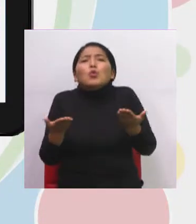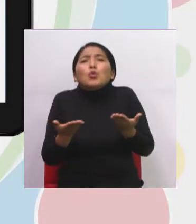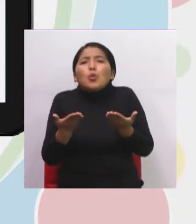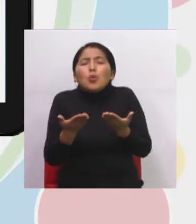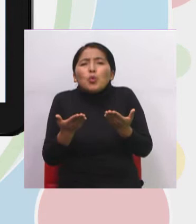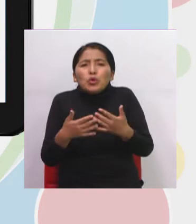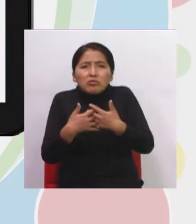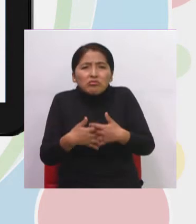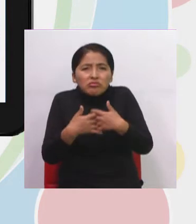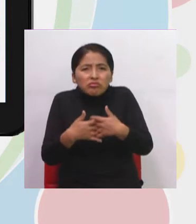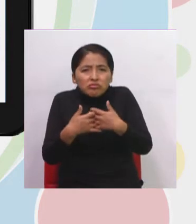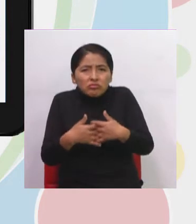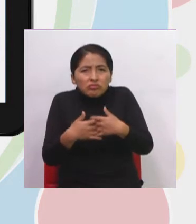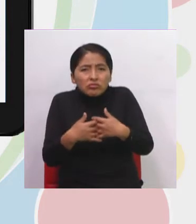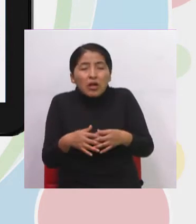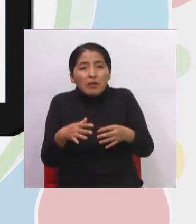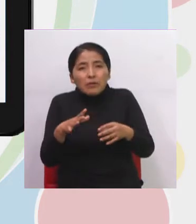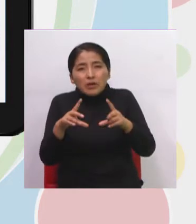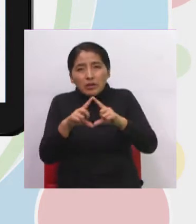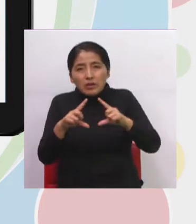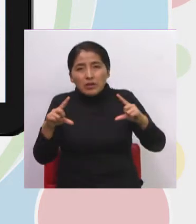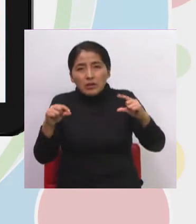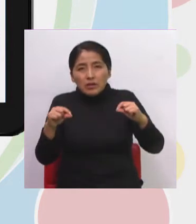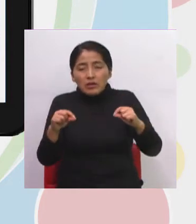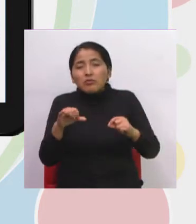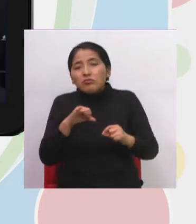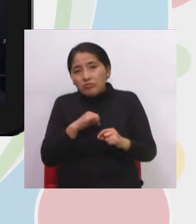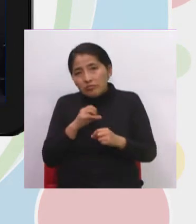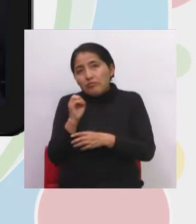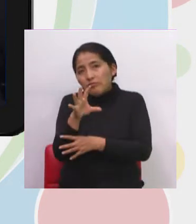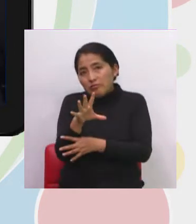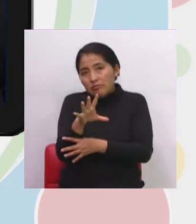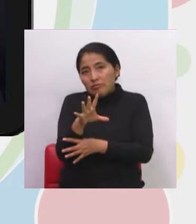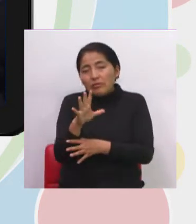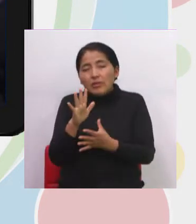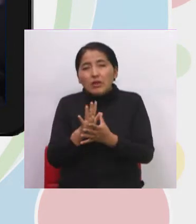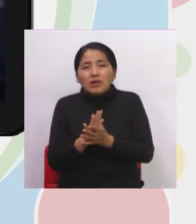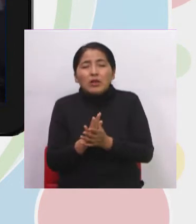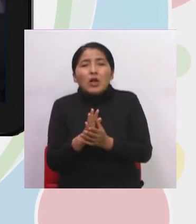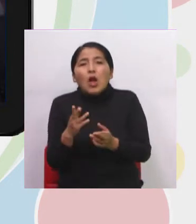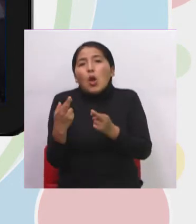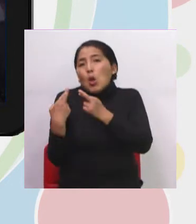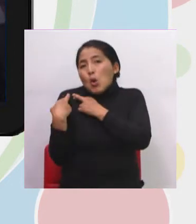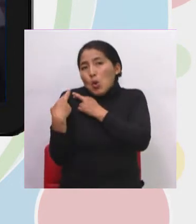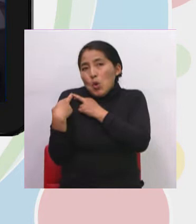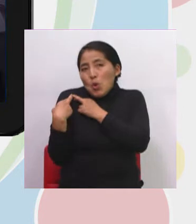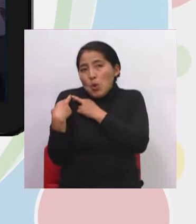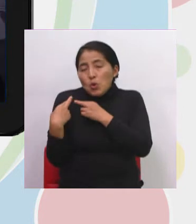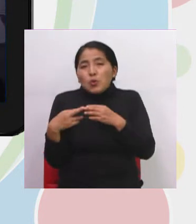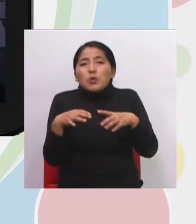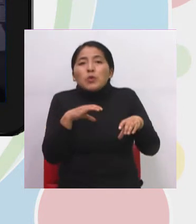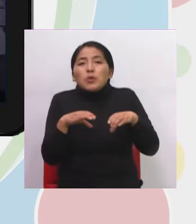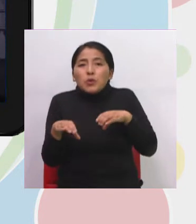ahora? Les comento, queridos niños, que los encargados de